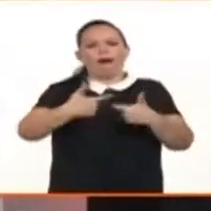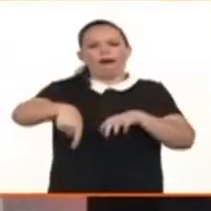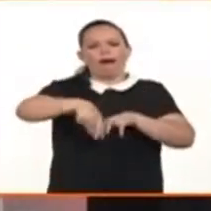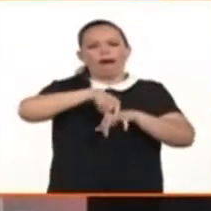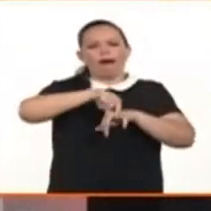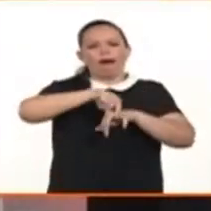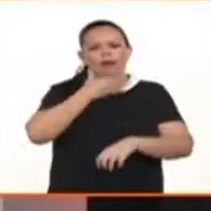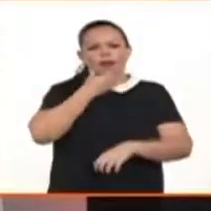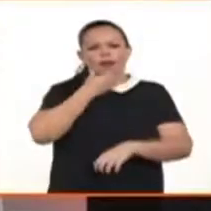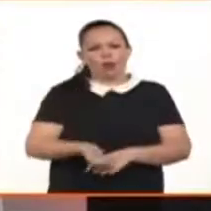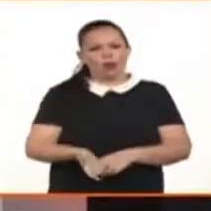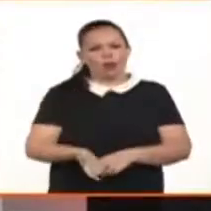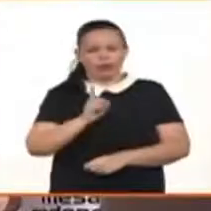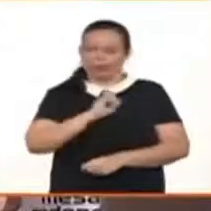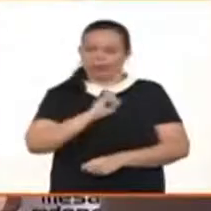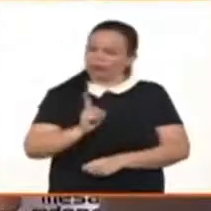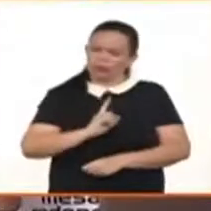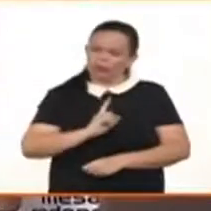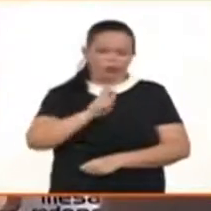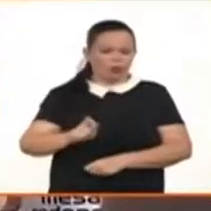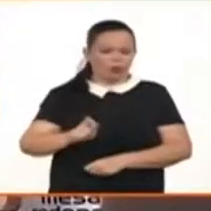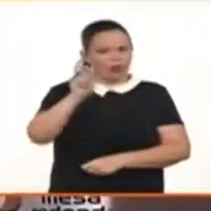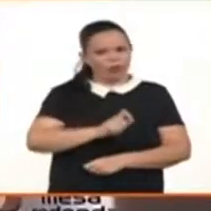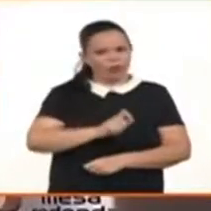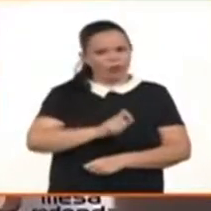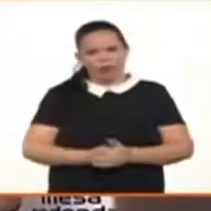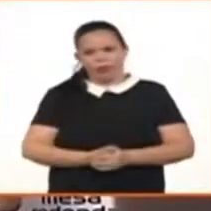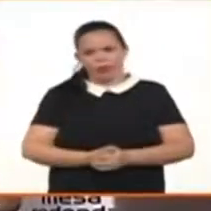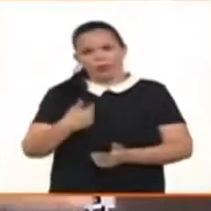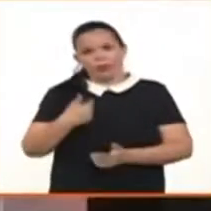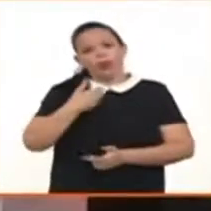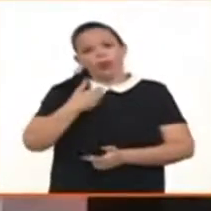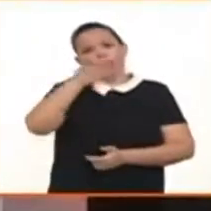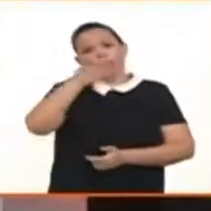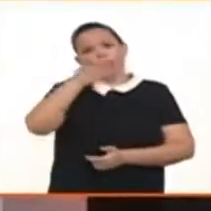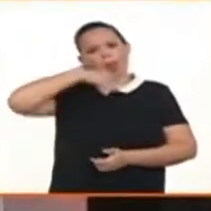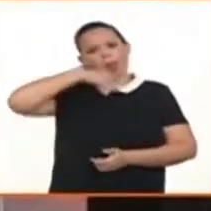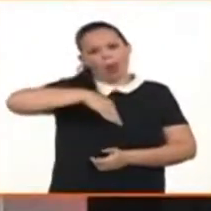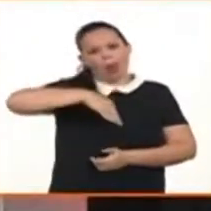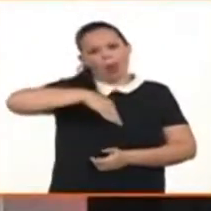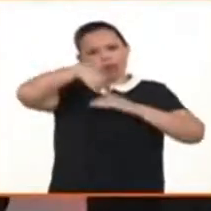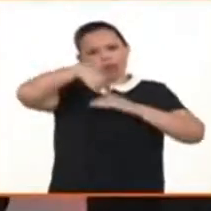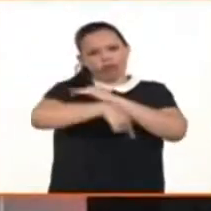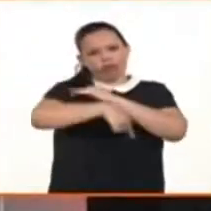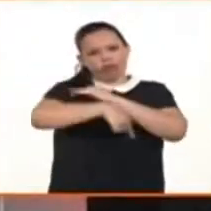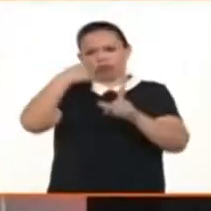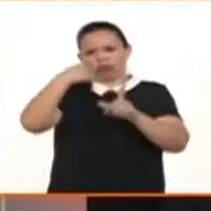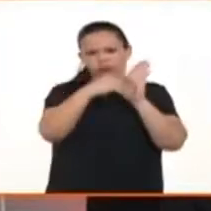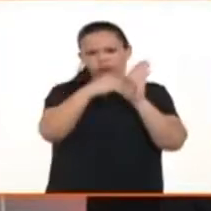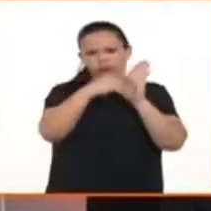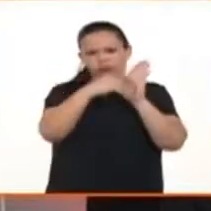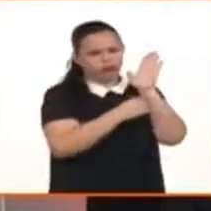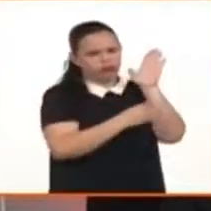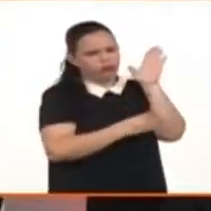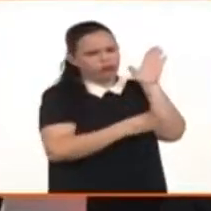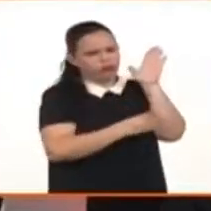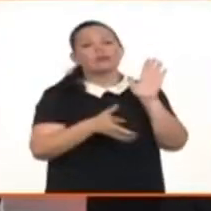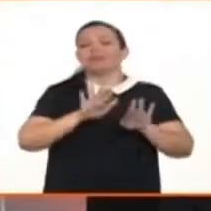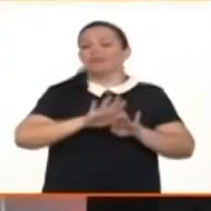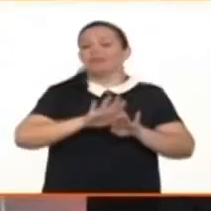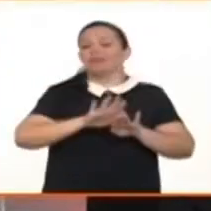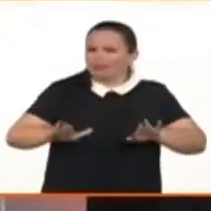incorporan en el proyecto. decir, privilegiadas dentro Yo pienso que sí. Y este es el resultado de las luchas de